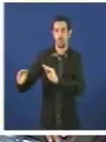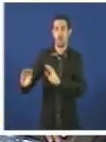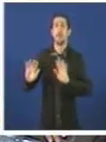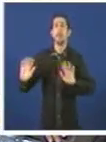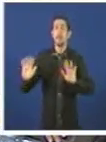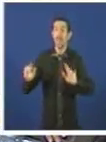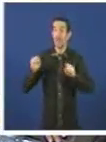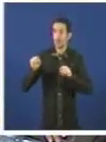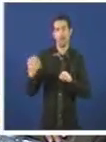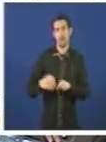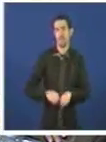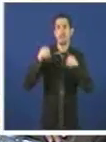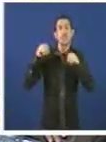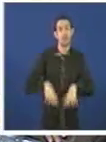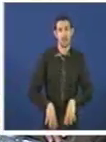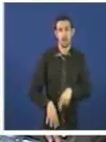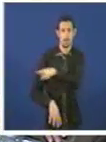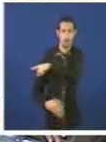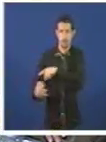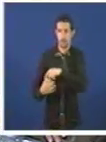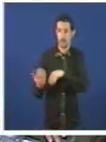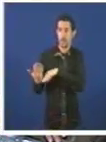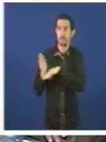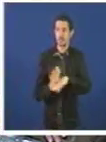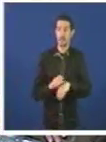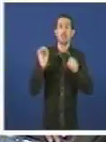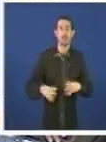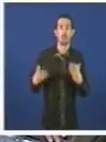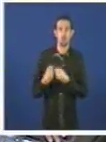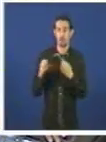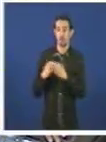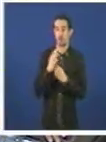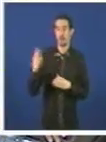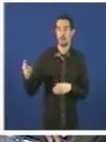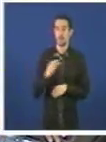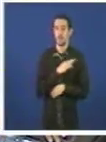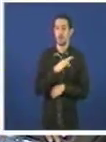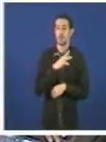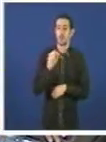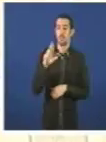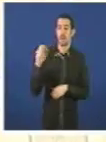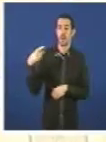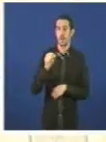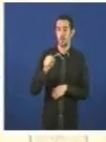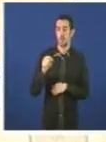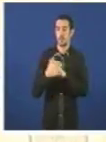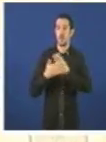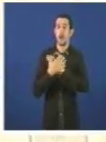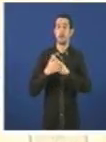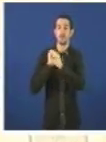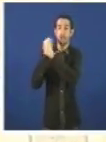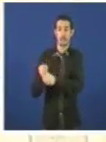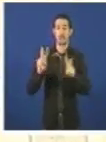deve demitir e xe o quere presentarse as elecións co Partido Popular. Sí, porque estaba a falar da dependencia señora